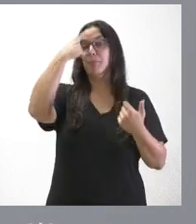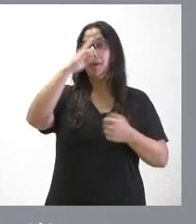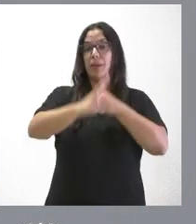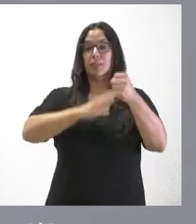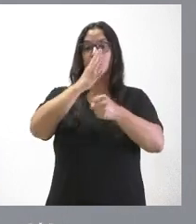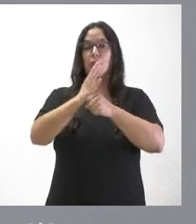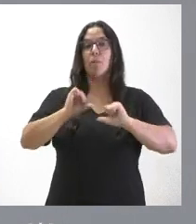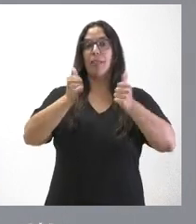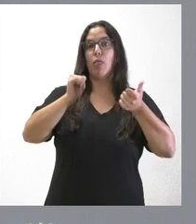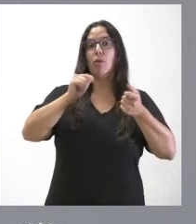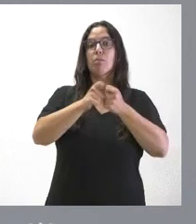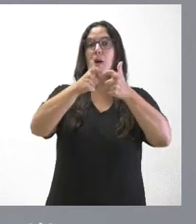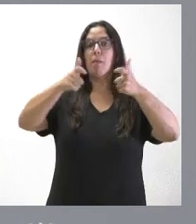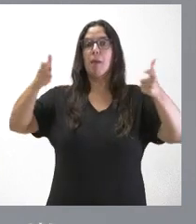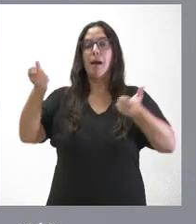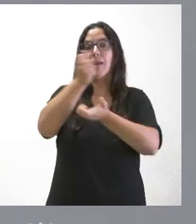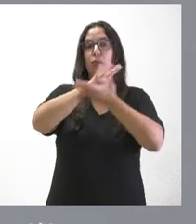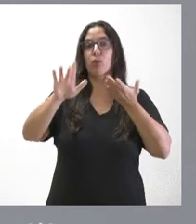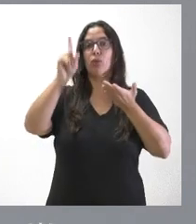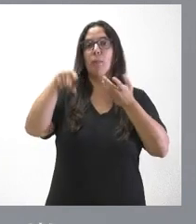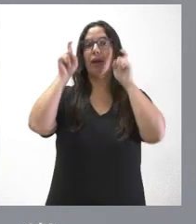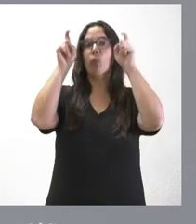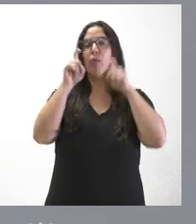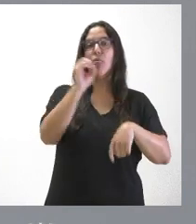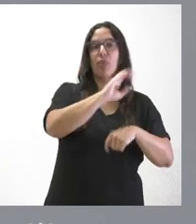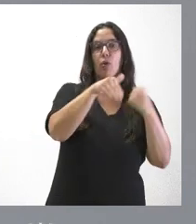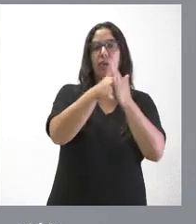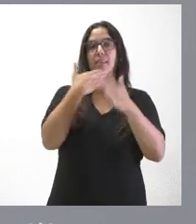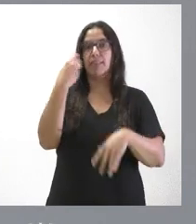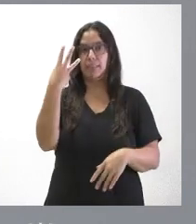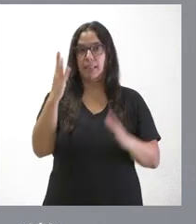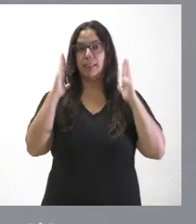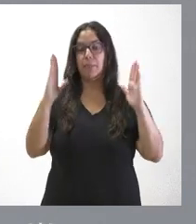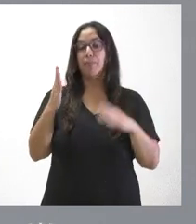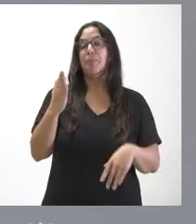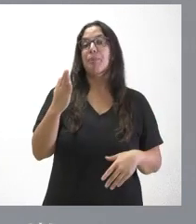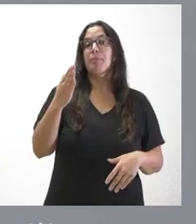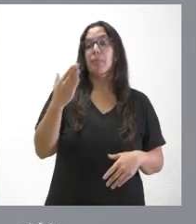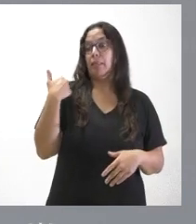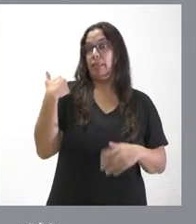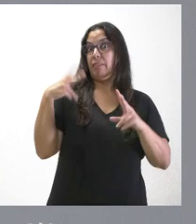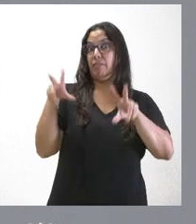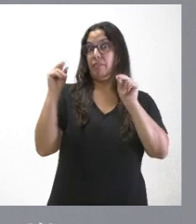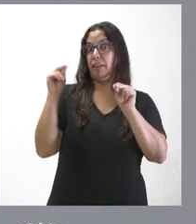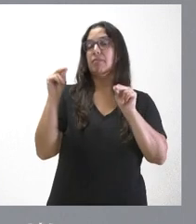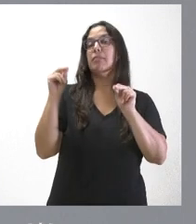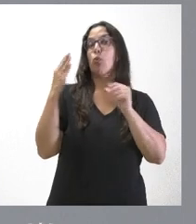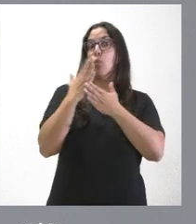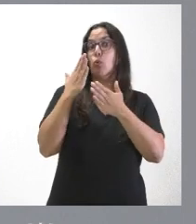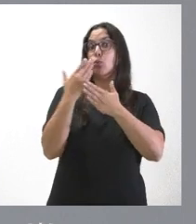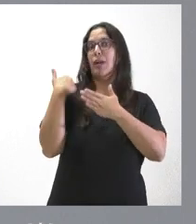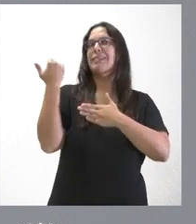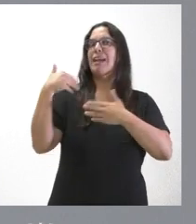gratuidad de la educación entre cero y tres años. Nosotros comenzamos en el curso que ha recién terminado con esa